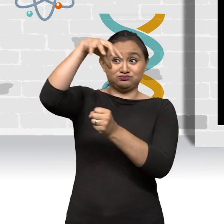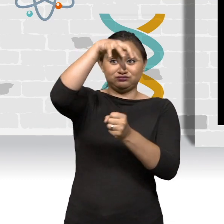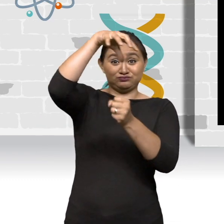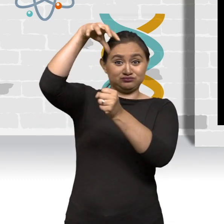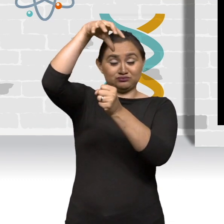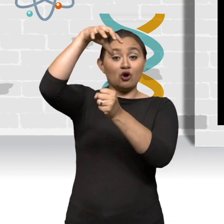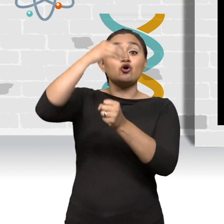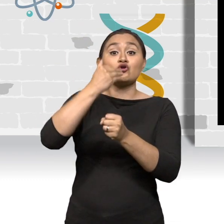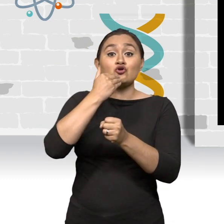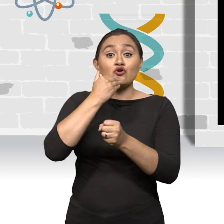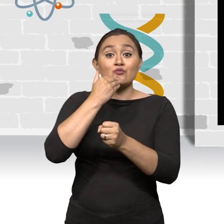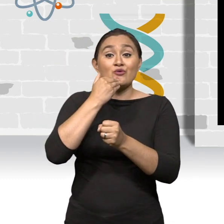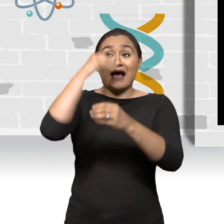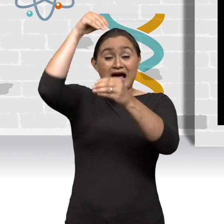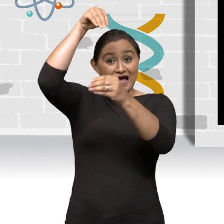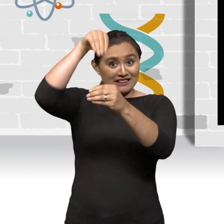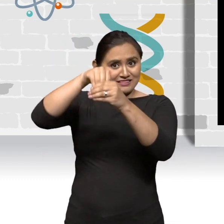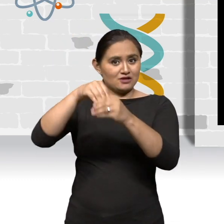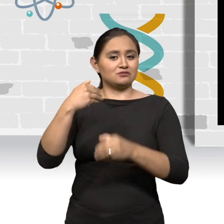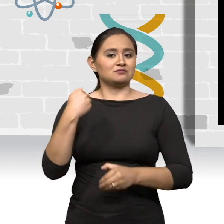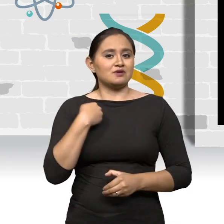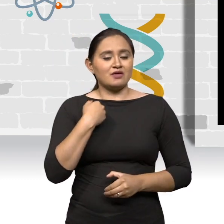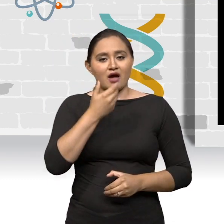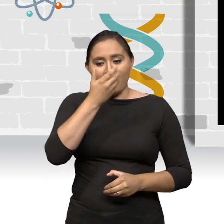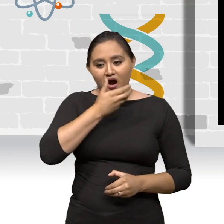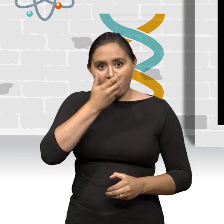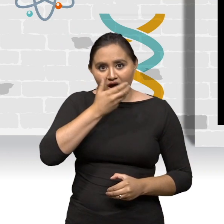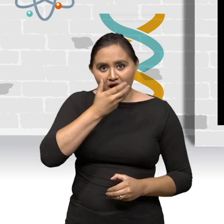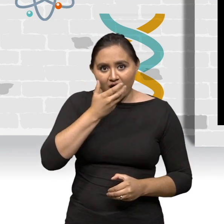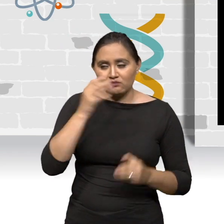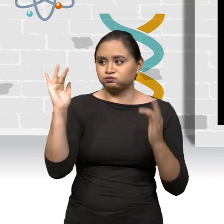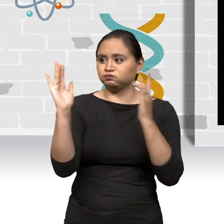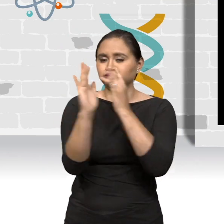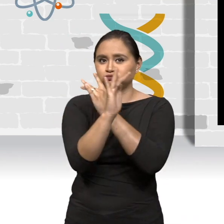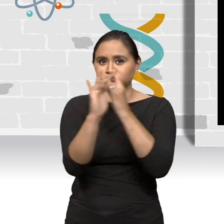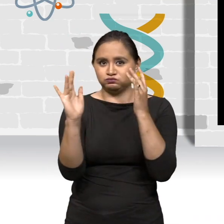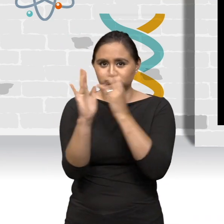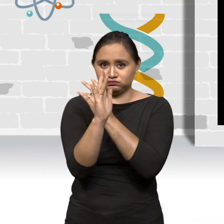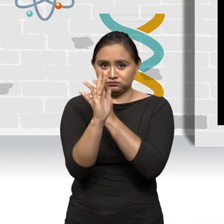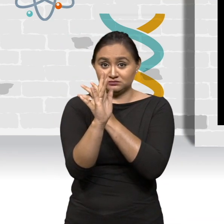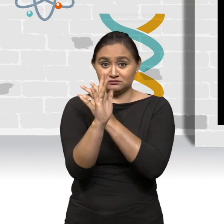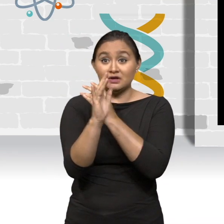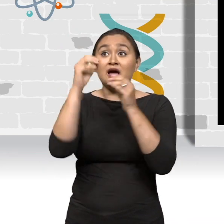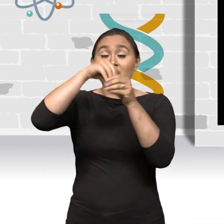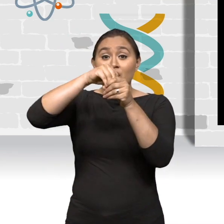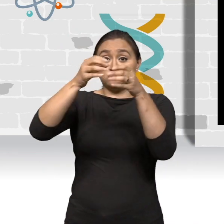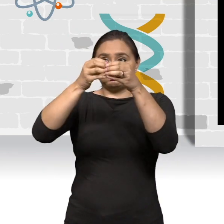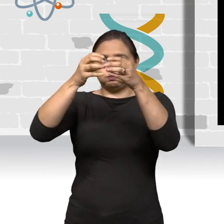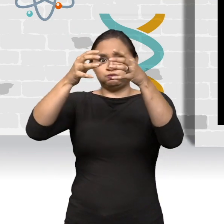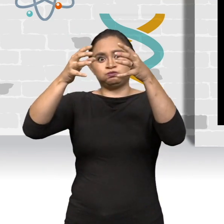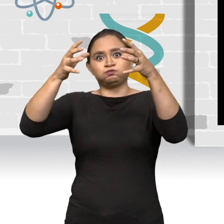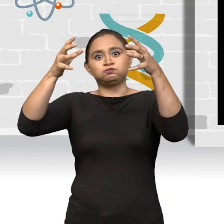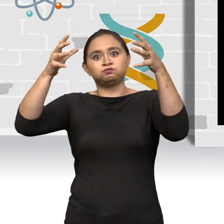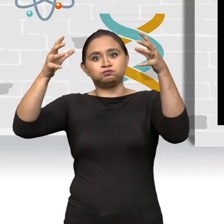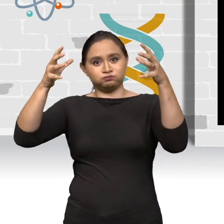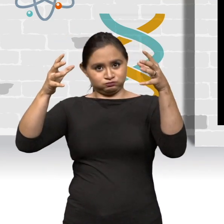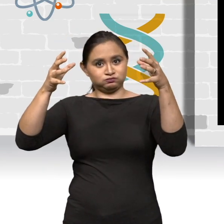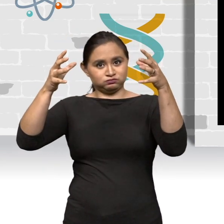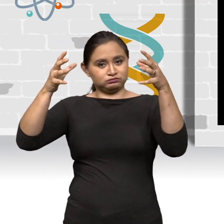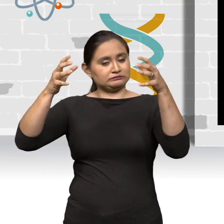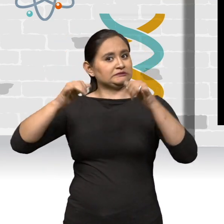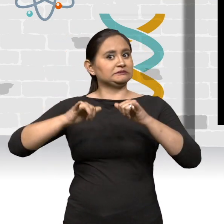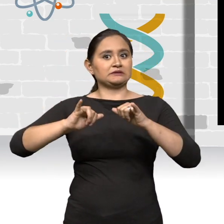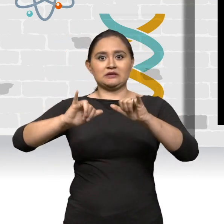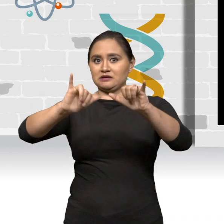El globo se llena con aire caliente porque el aire se expande al calentarse. Si mantenemos la temperatura, el globo se